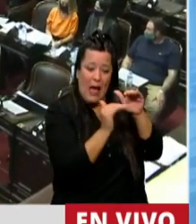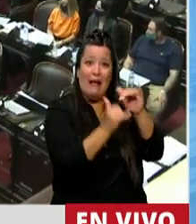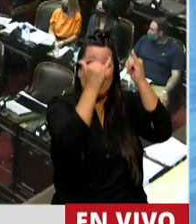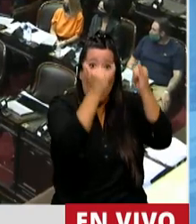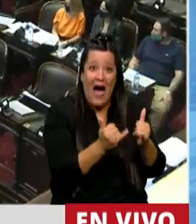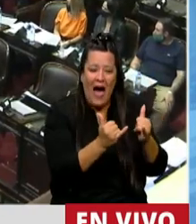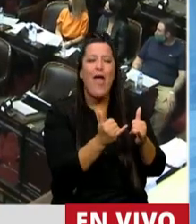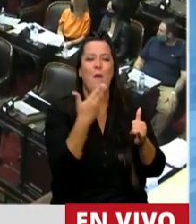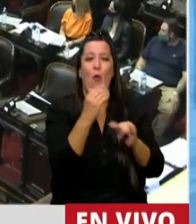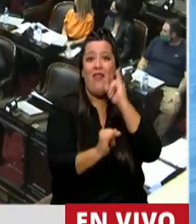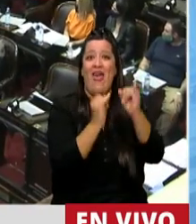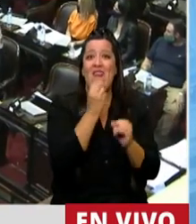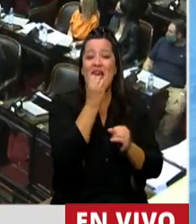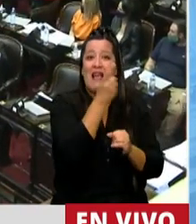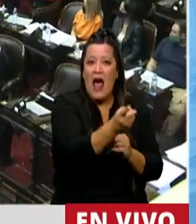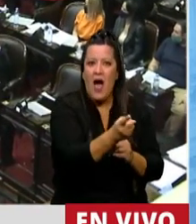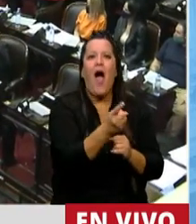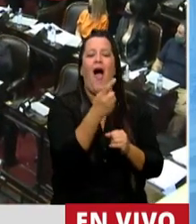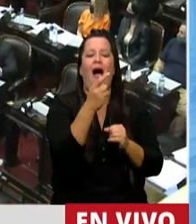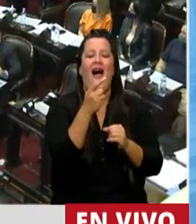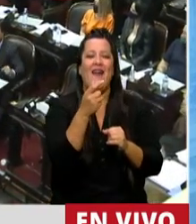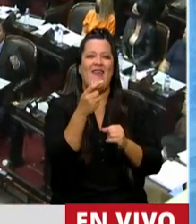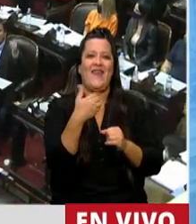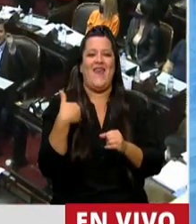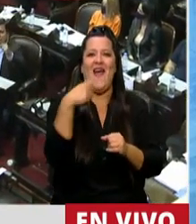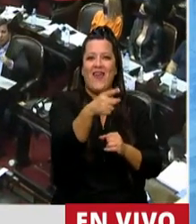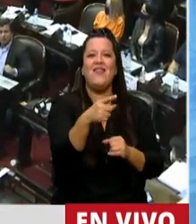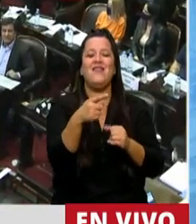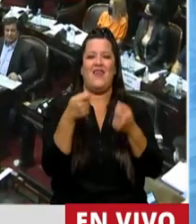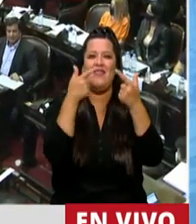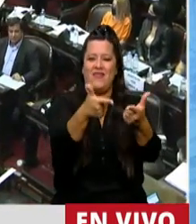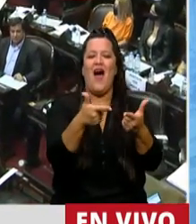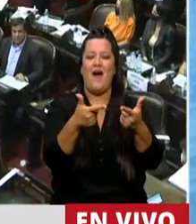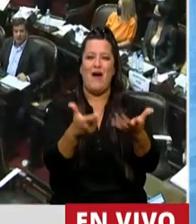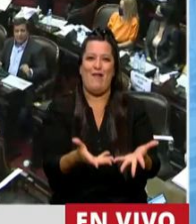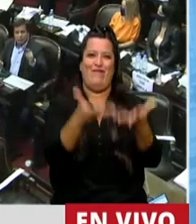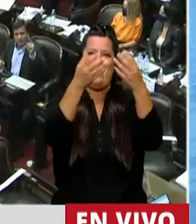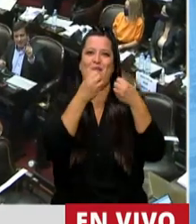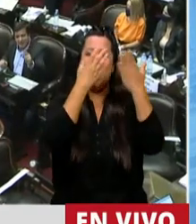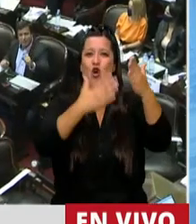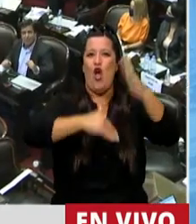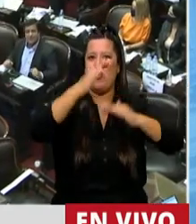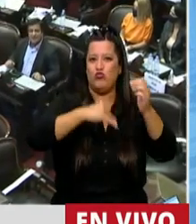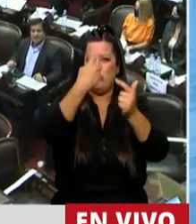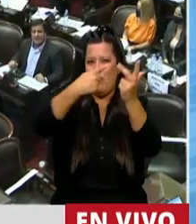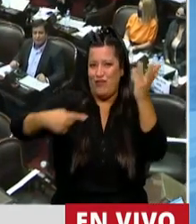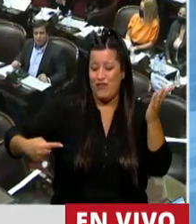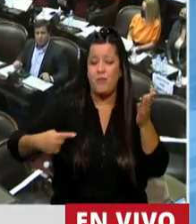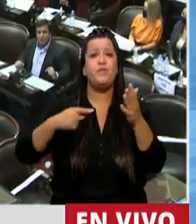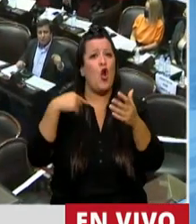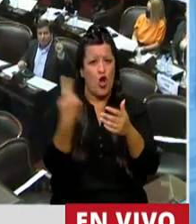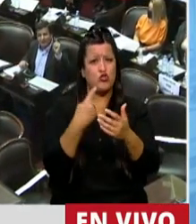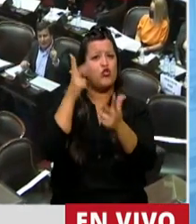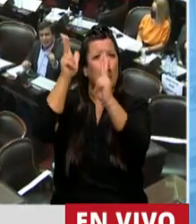productivo que genera actividad económica para beneficio de todos los argentinos. Esto se lo planteamos al Presidente de la Nación, se lo